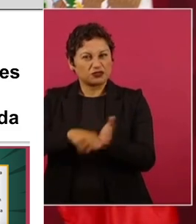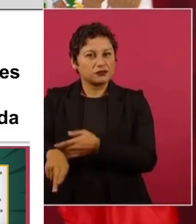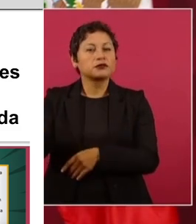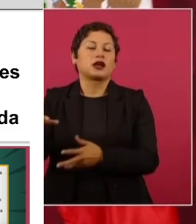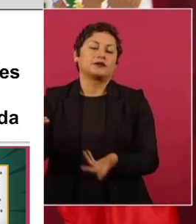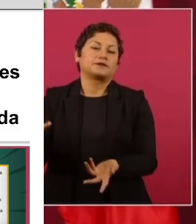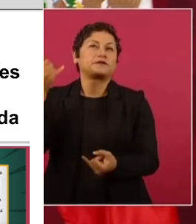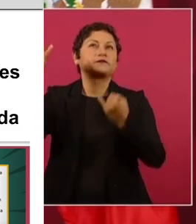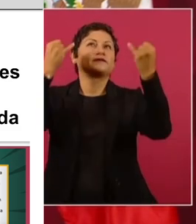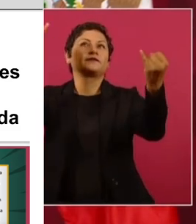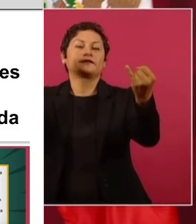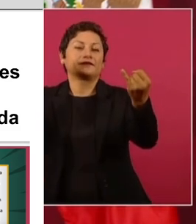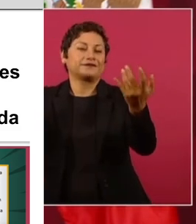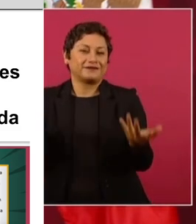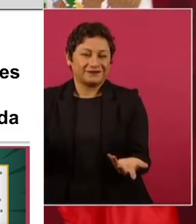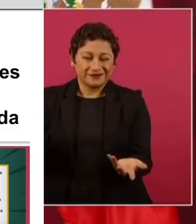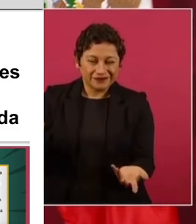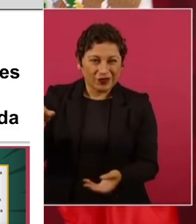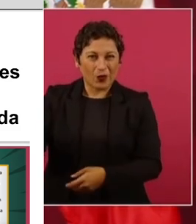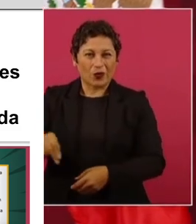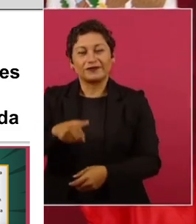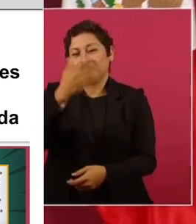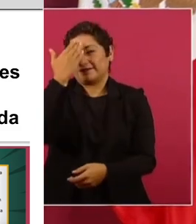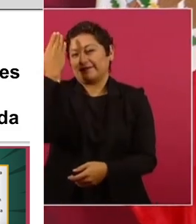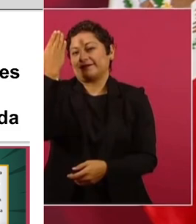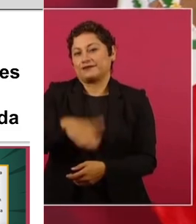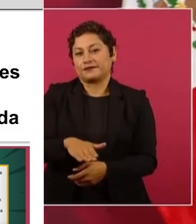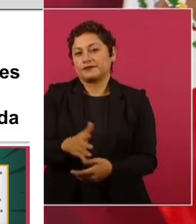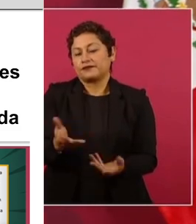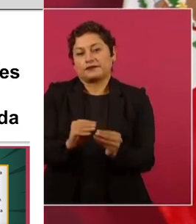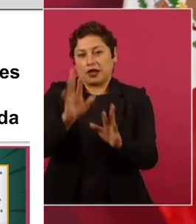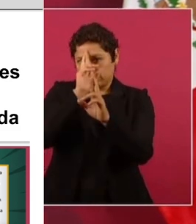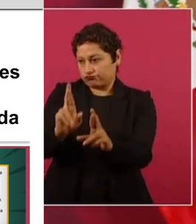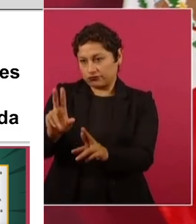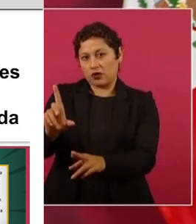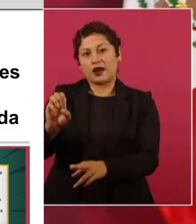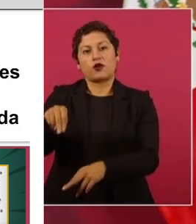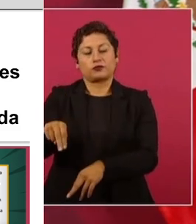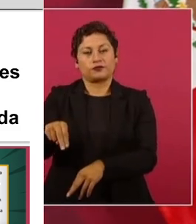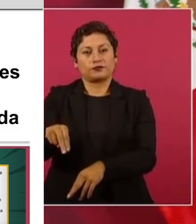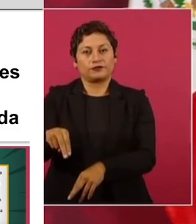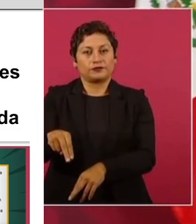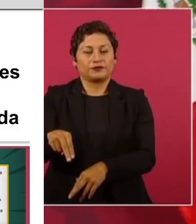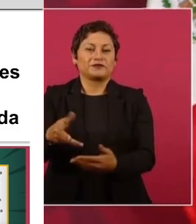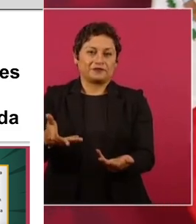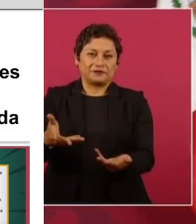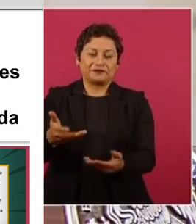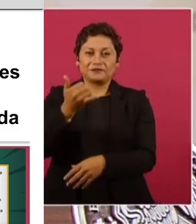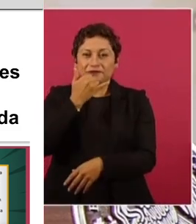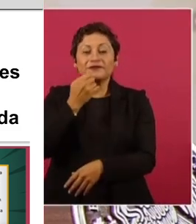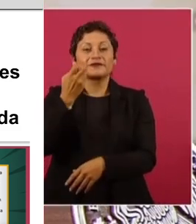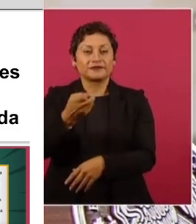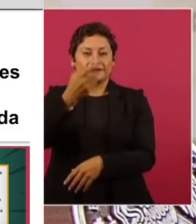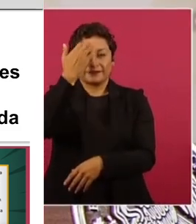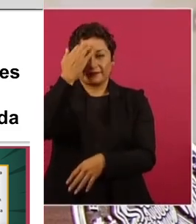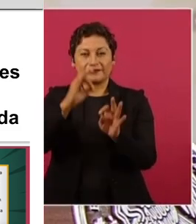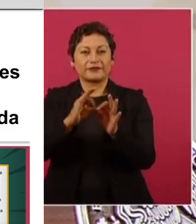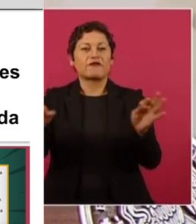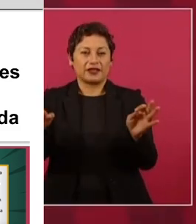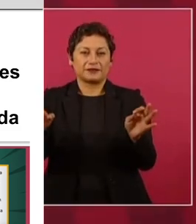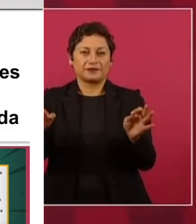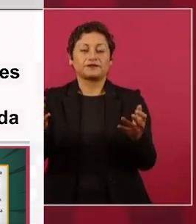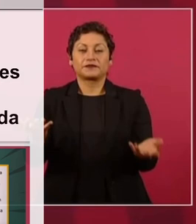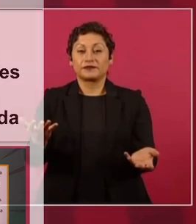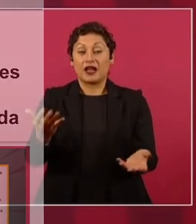cosas que no son. Ya ven que, con todo respeto a León, el León cree que todos son peludos.